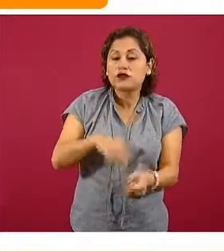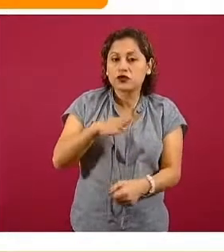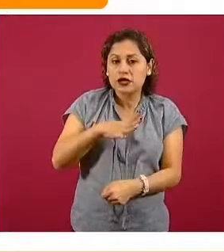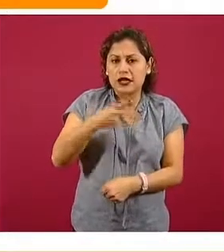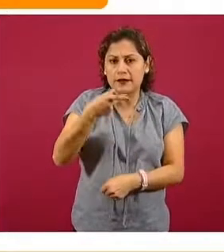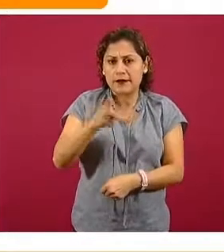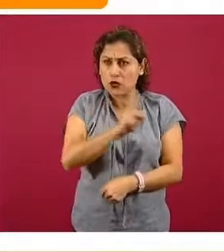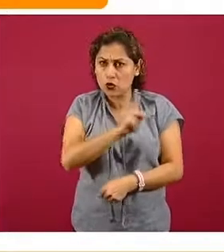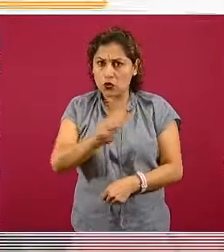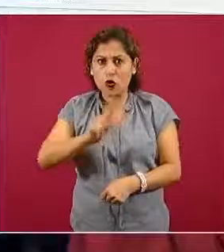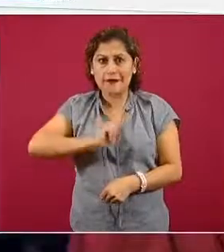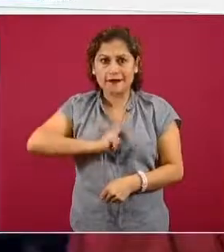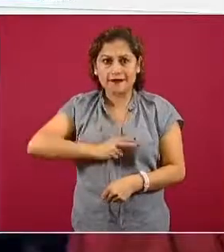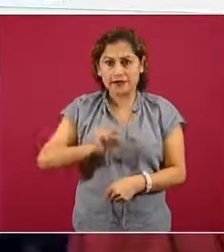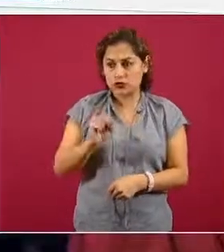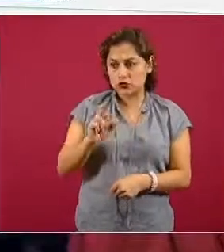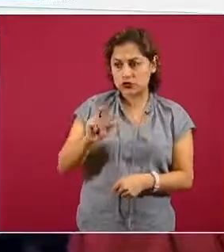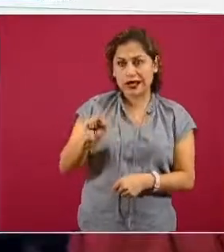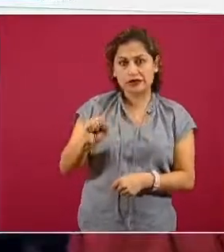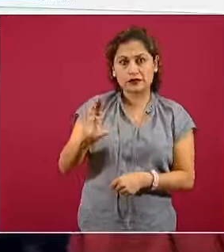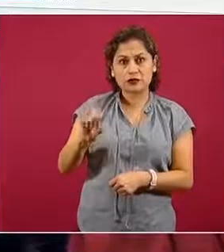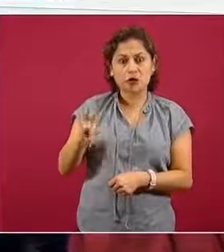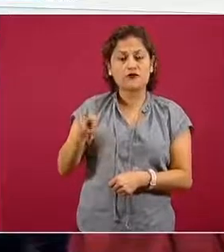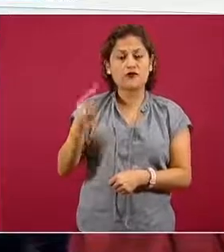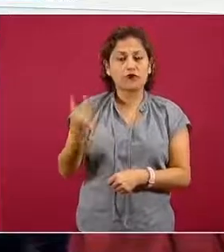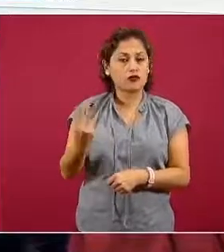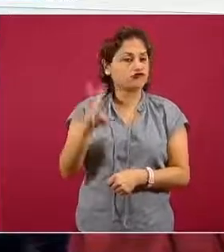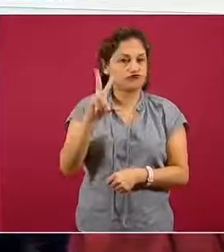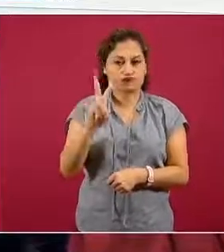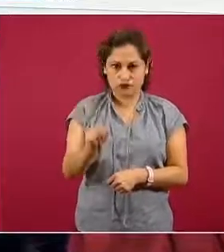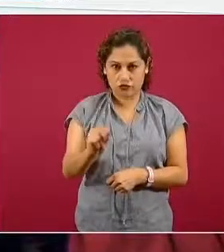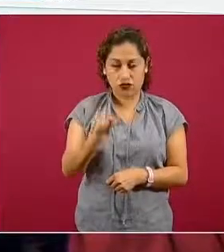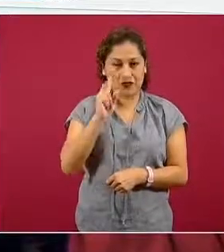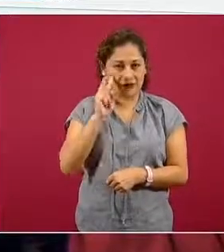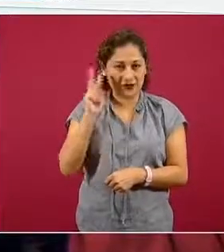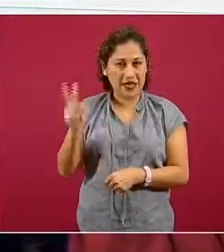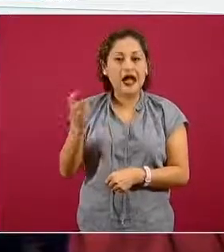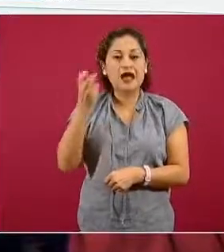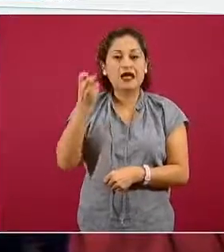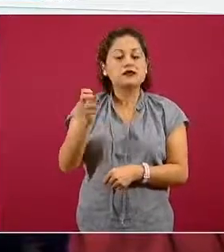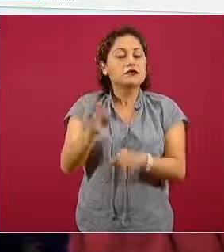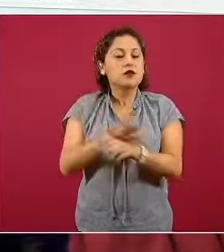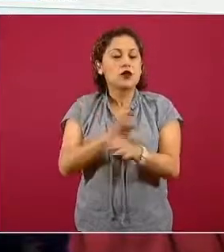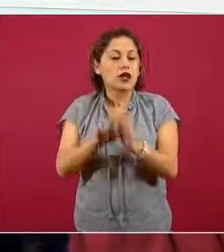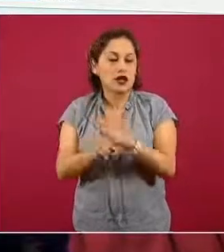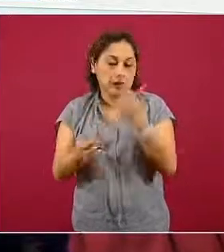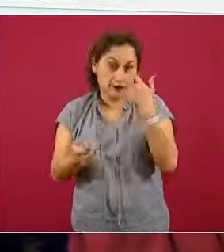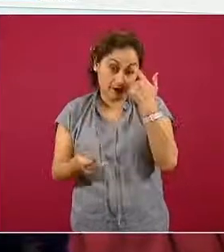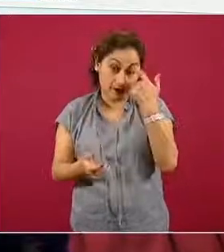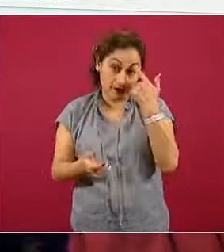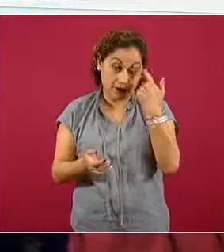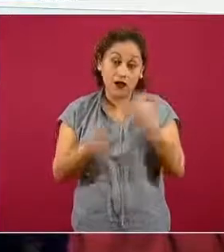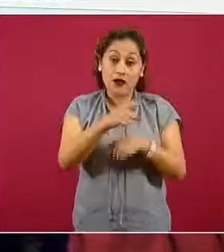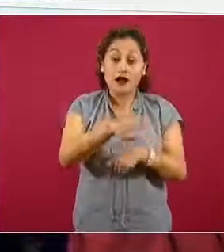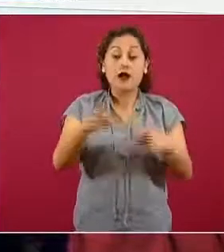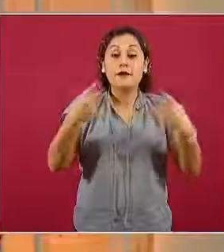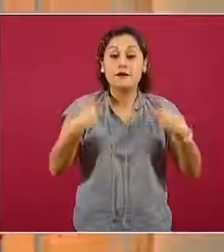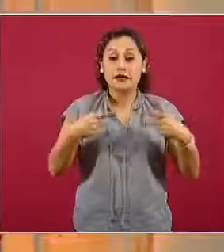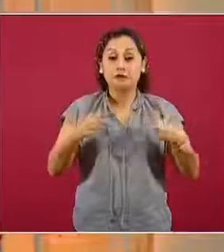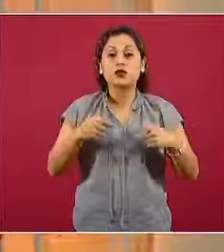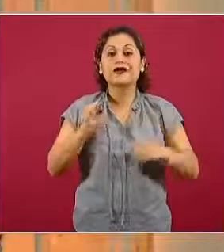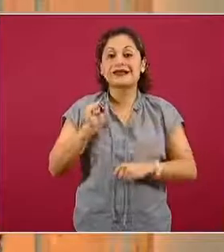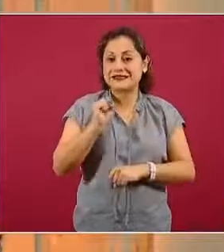precisamente el porcentaje de positividad que se obtiene de conocer las personas que han sido confirmadas o